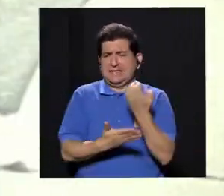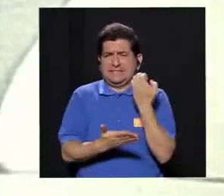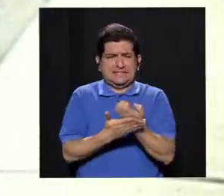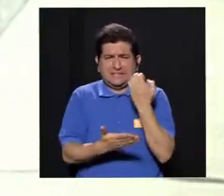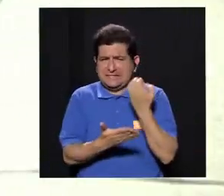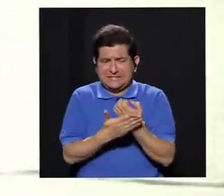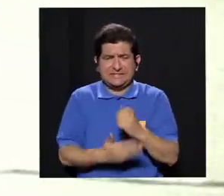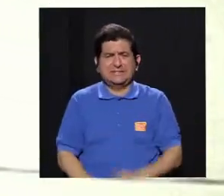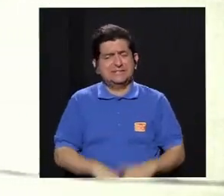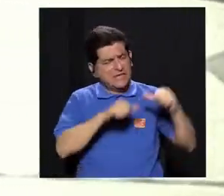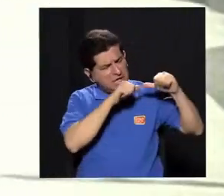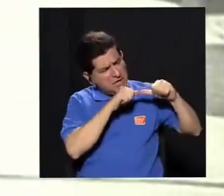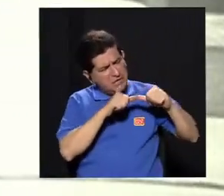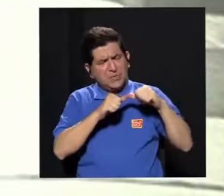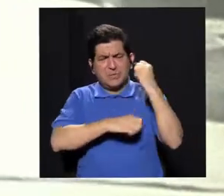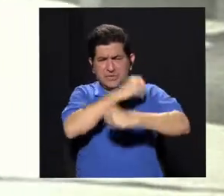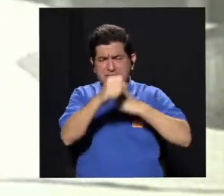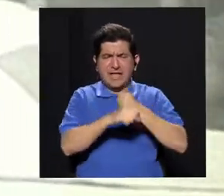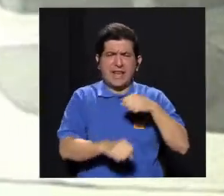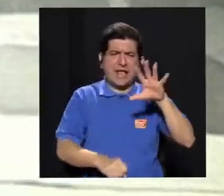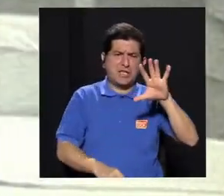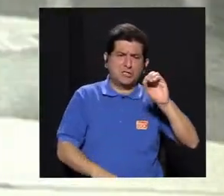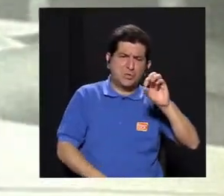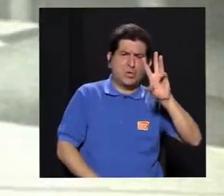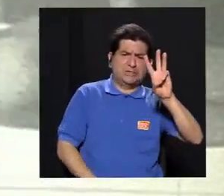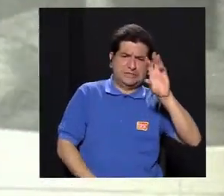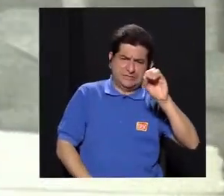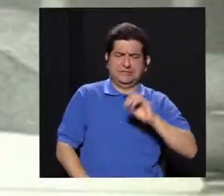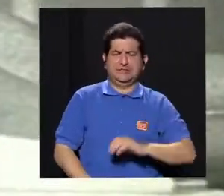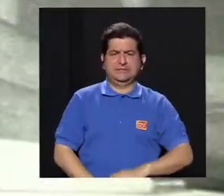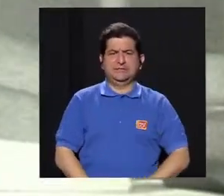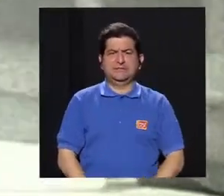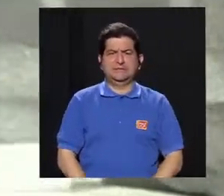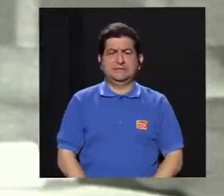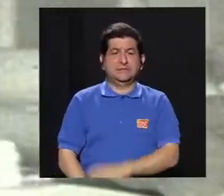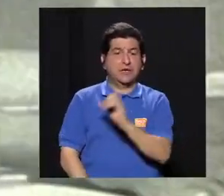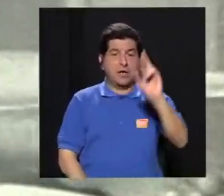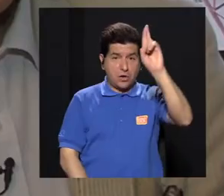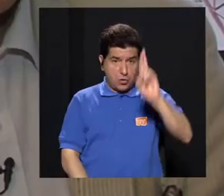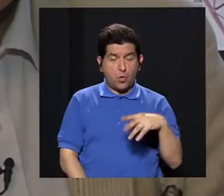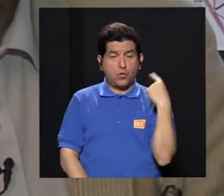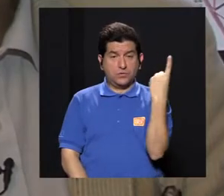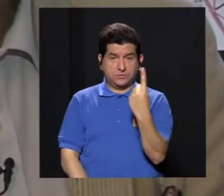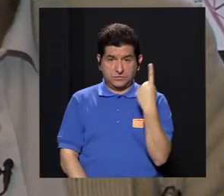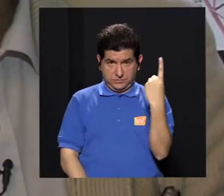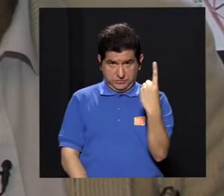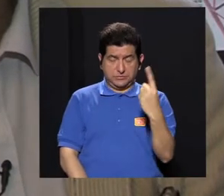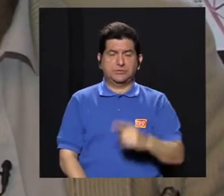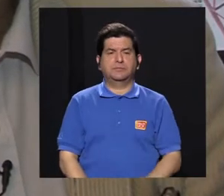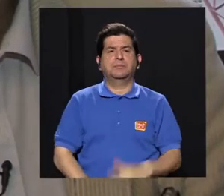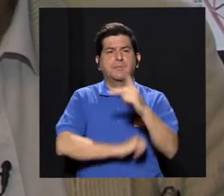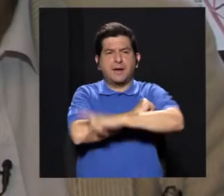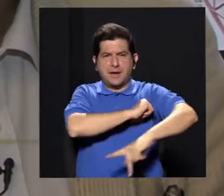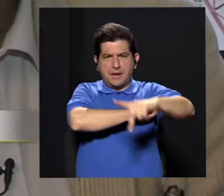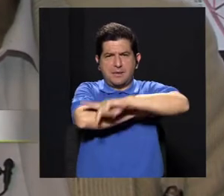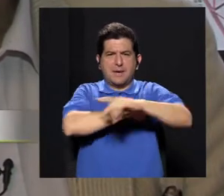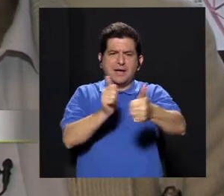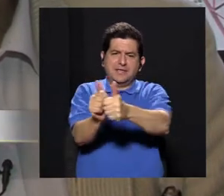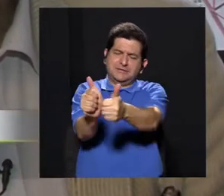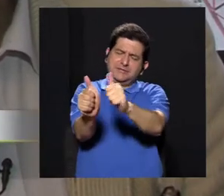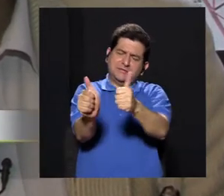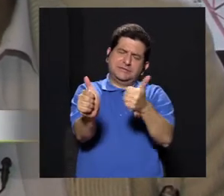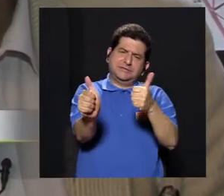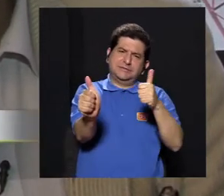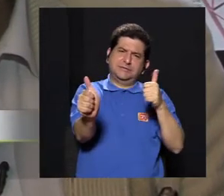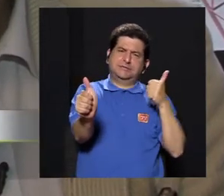una crisis económica que arrastraba en los años 50 y 60. Costa Rica siempre fue un